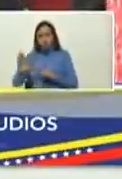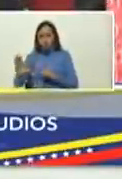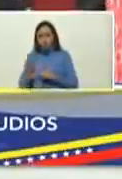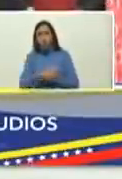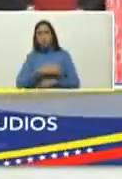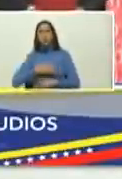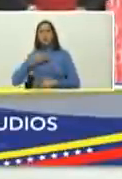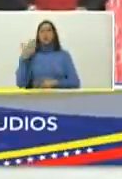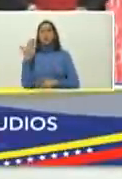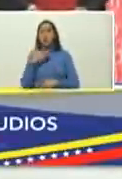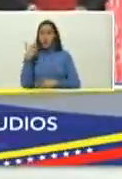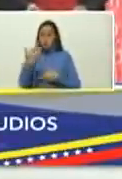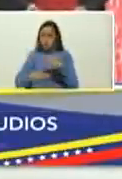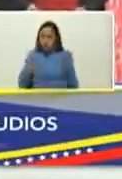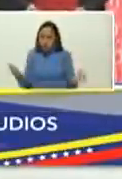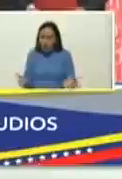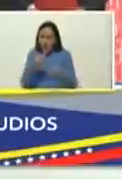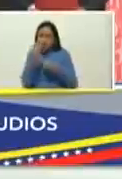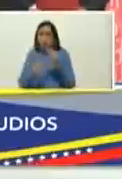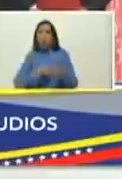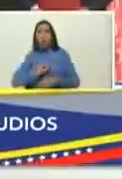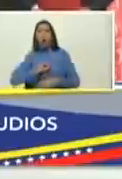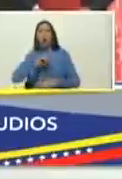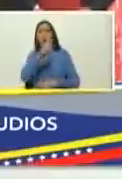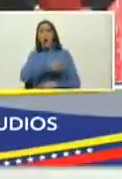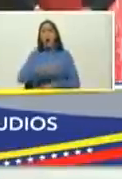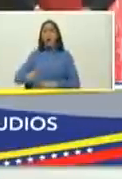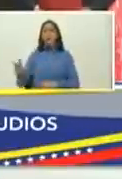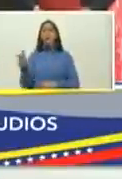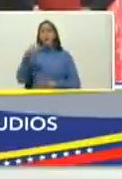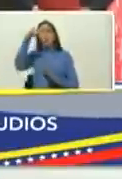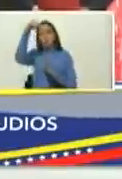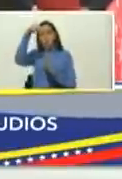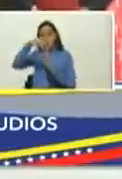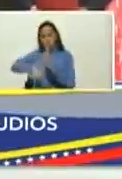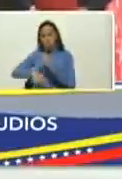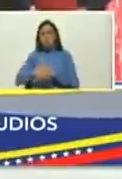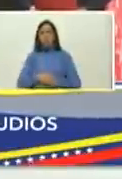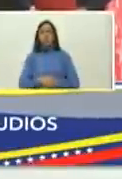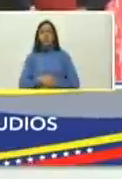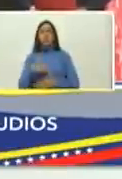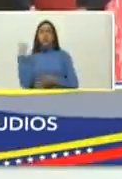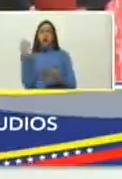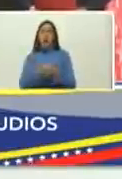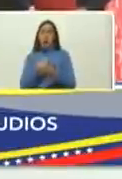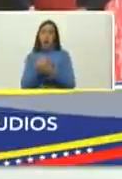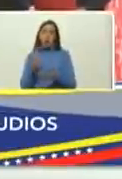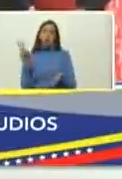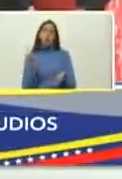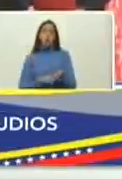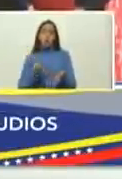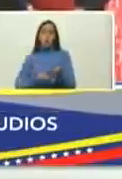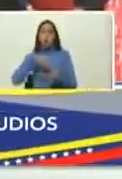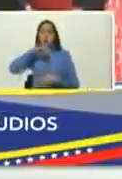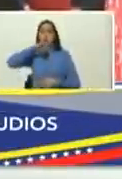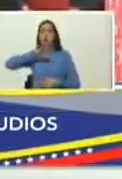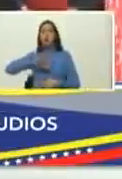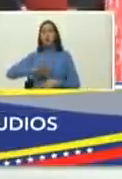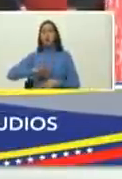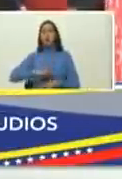y de la identidad de la venezolanidad profunda en la lucha también por una verdad histórica